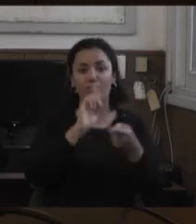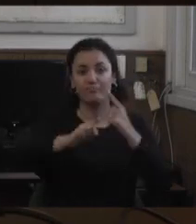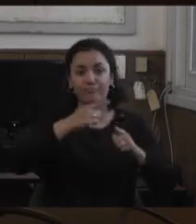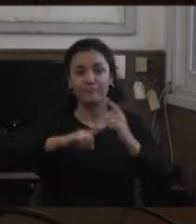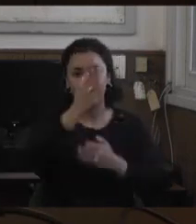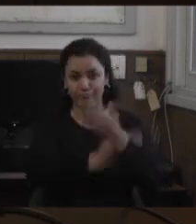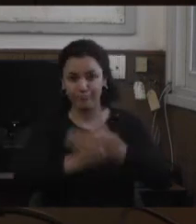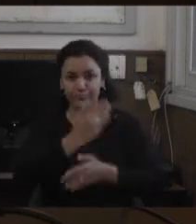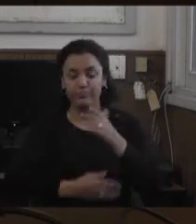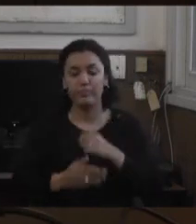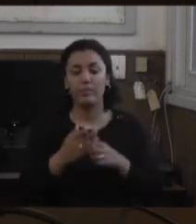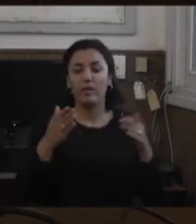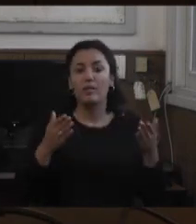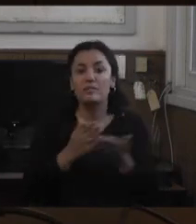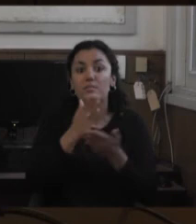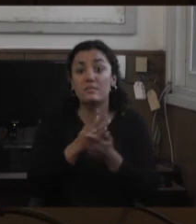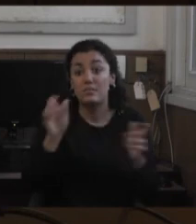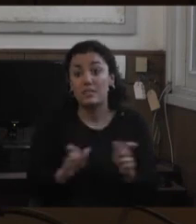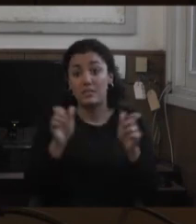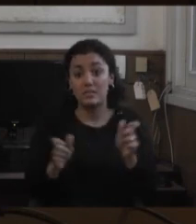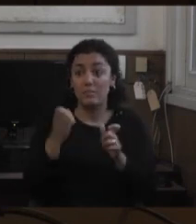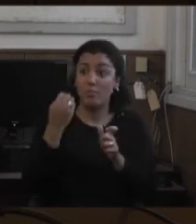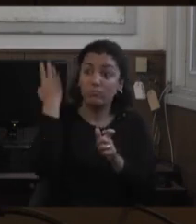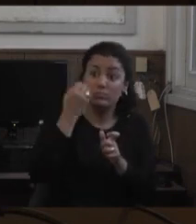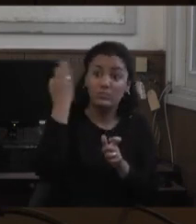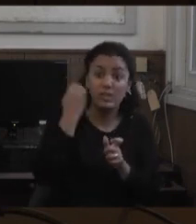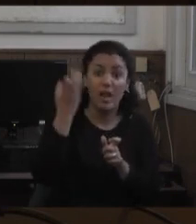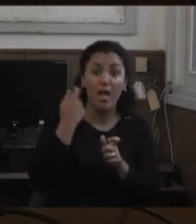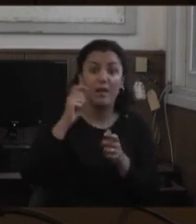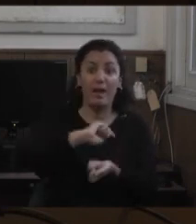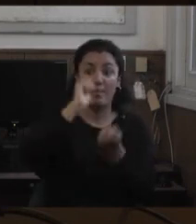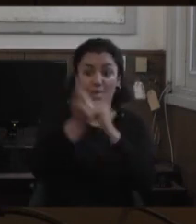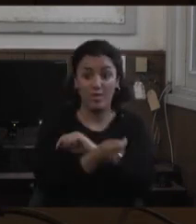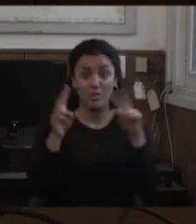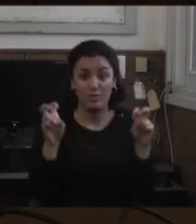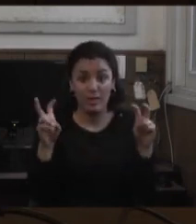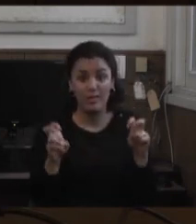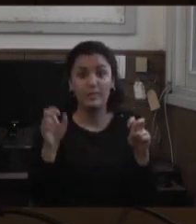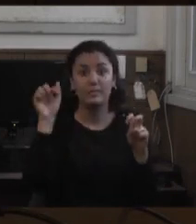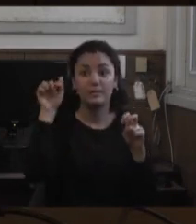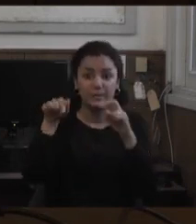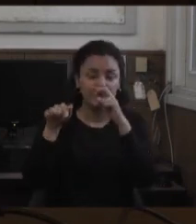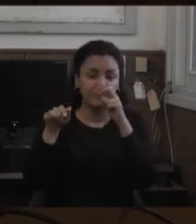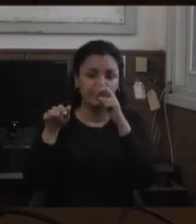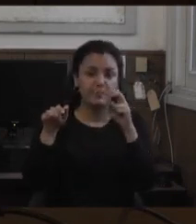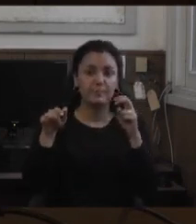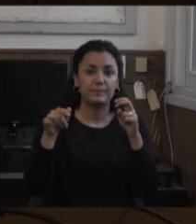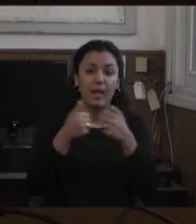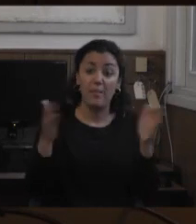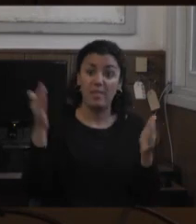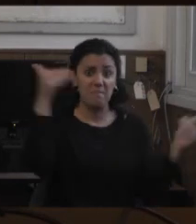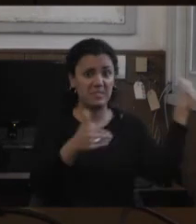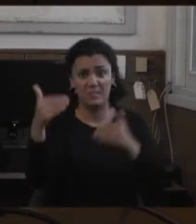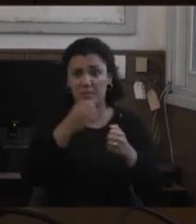hicimos siempre charlas cambiando los temas estas son nuestras reuniones mensuales que son abiertas y participativas el